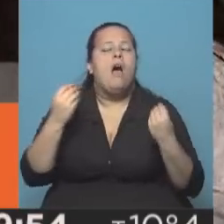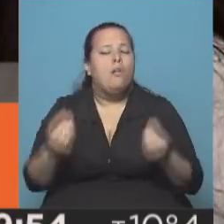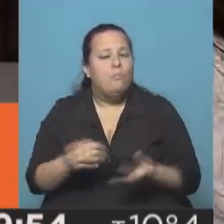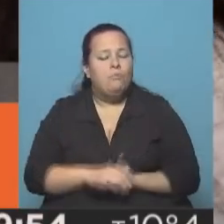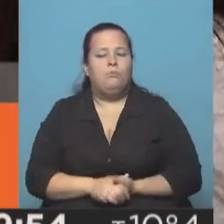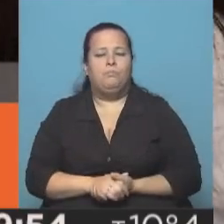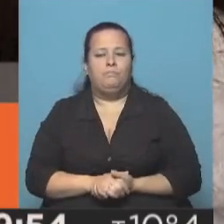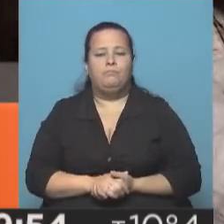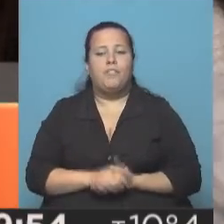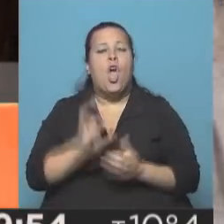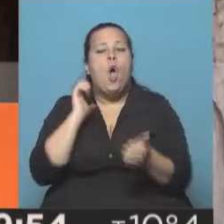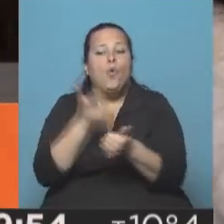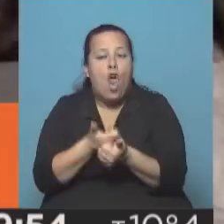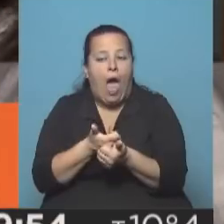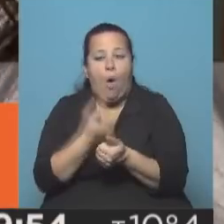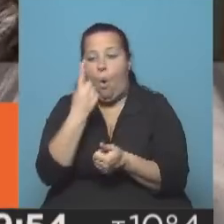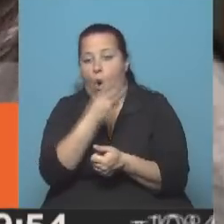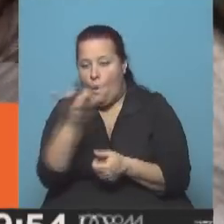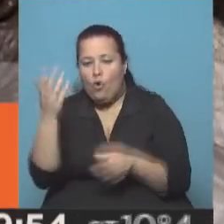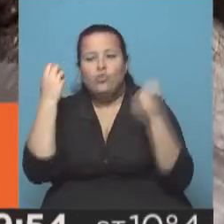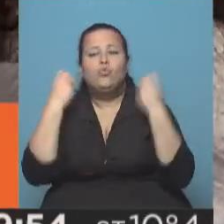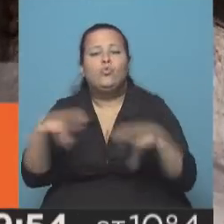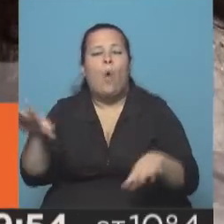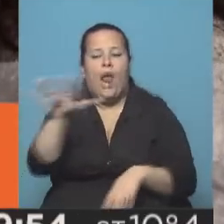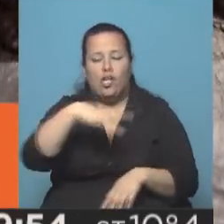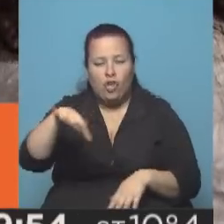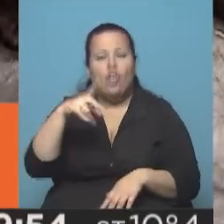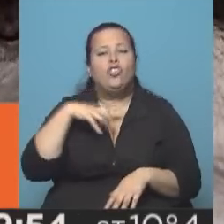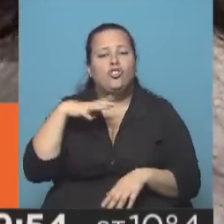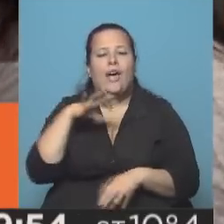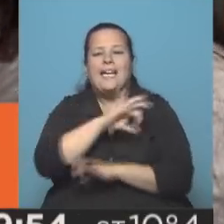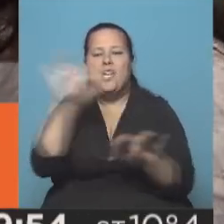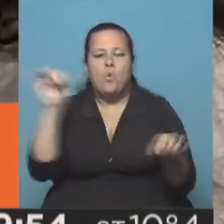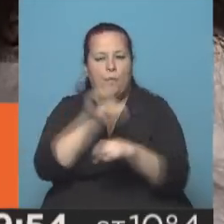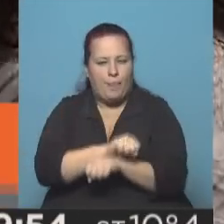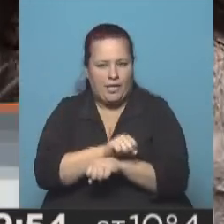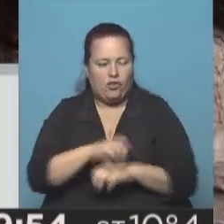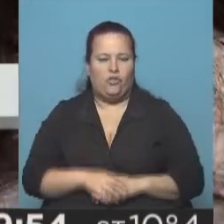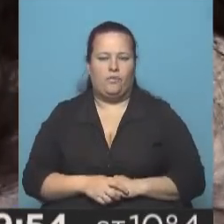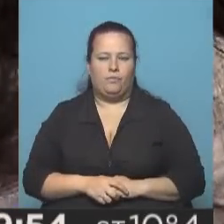el violador o los violadores están sueltos. Todavía no hubo ningún detenido.